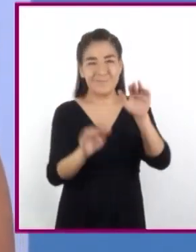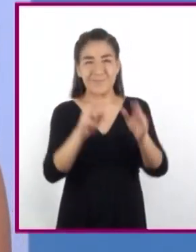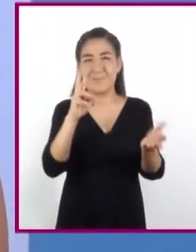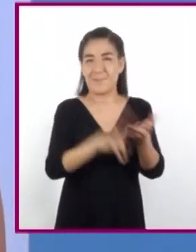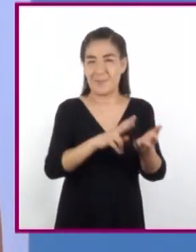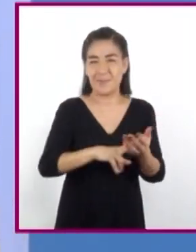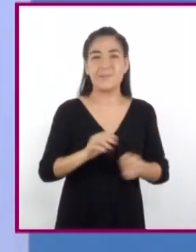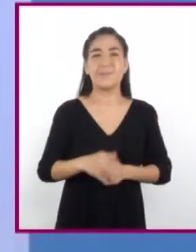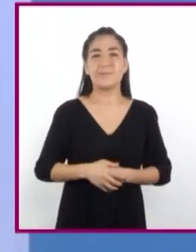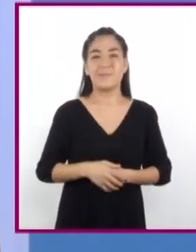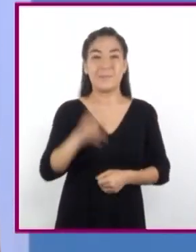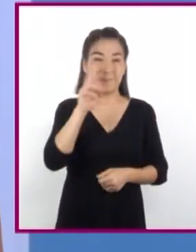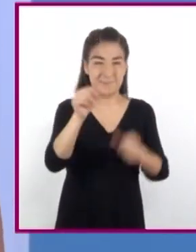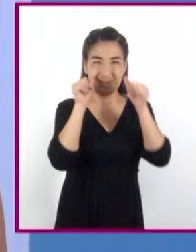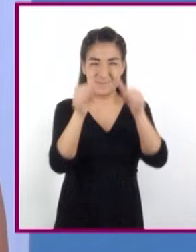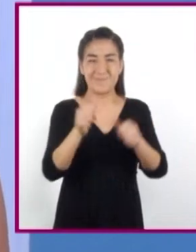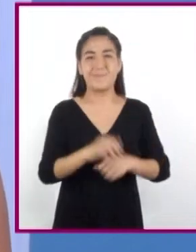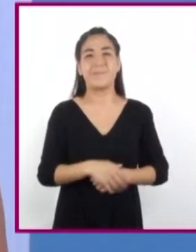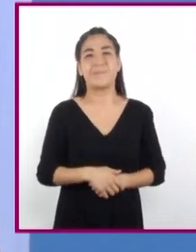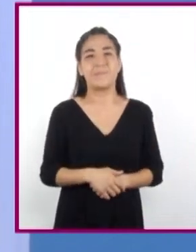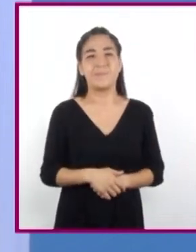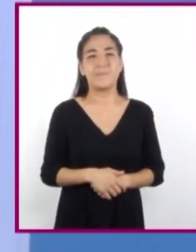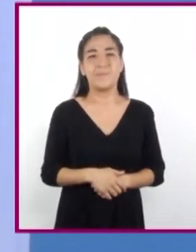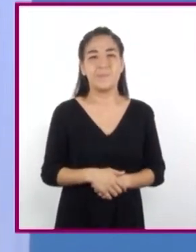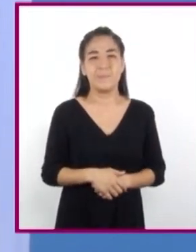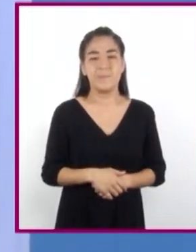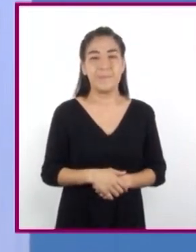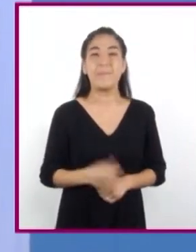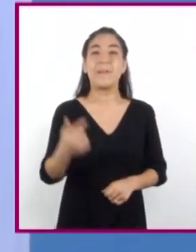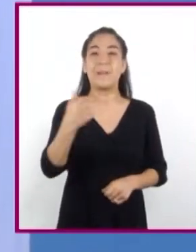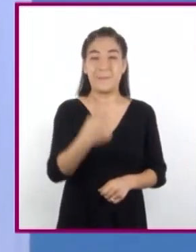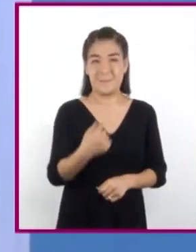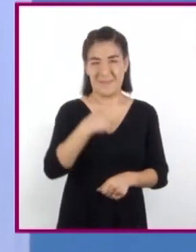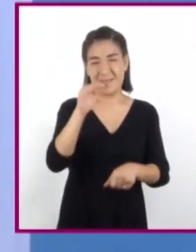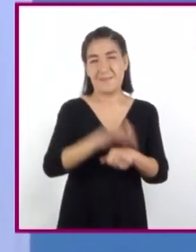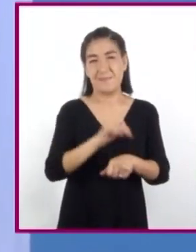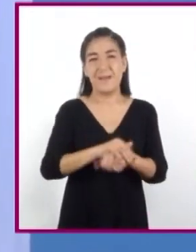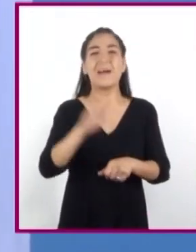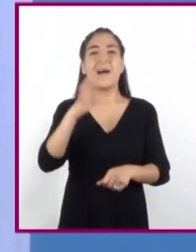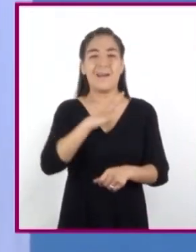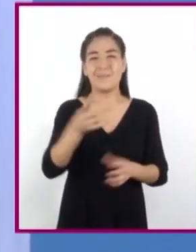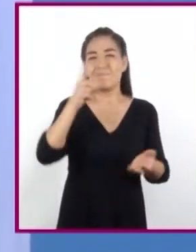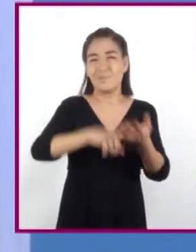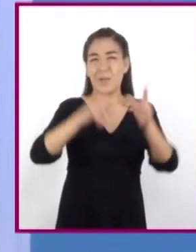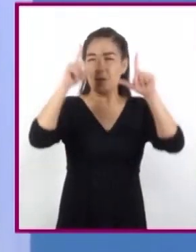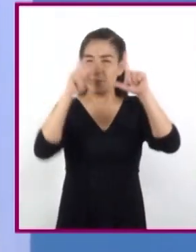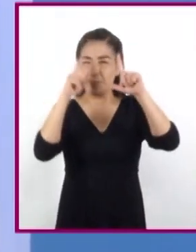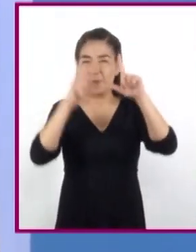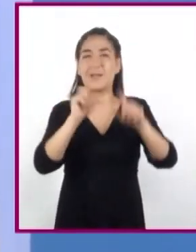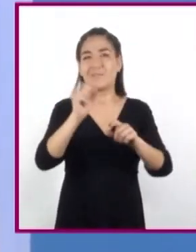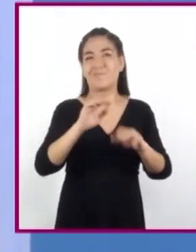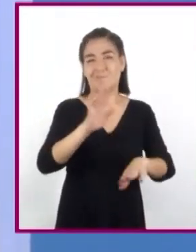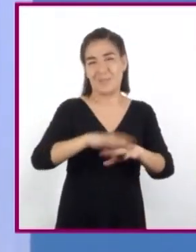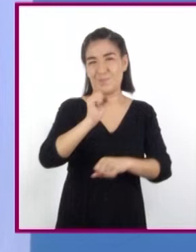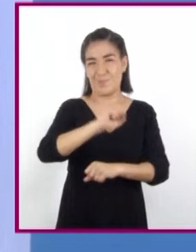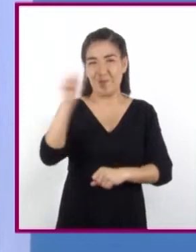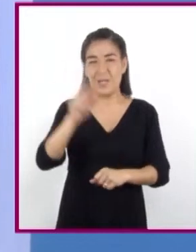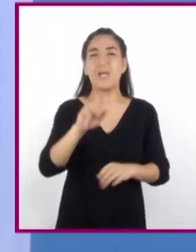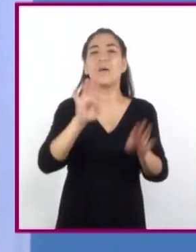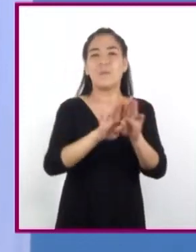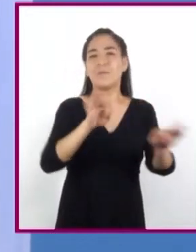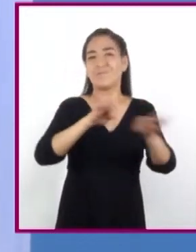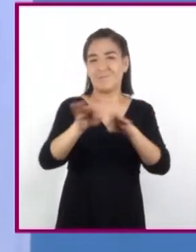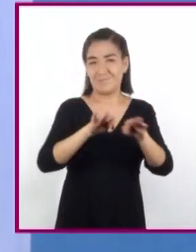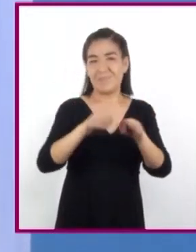Pongan atención a la siguiente situación. Una de mis amigas tiene una cámara profesional que acaba de comprar para su trabajo como